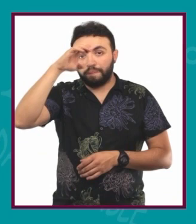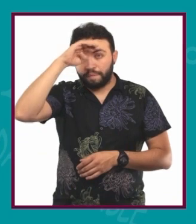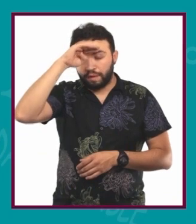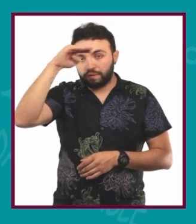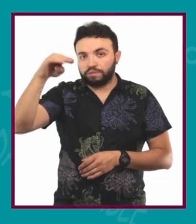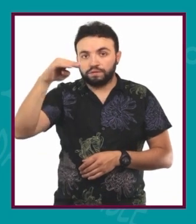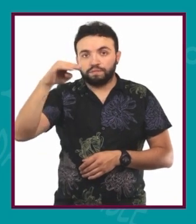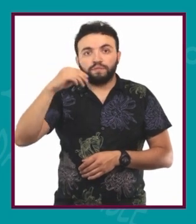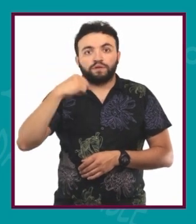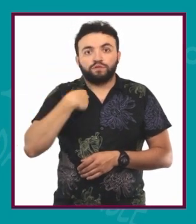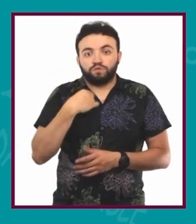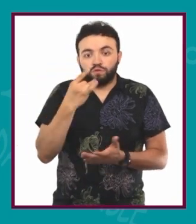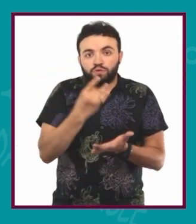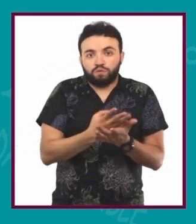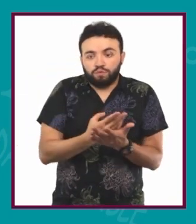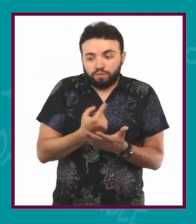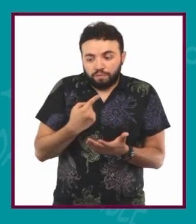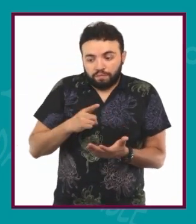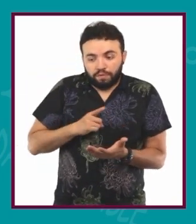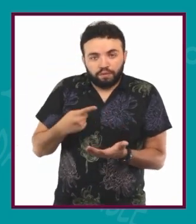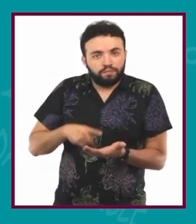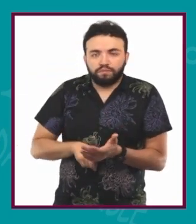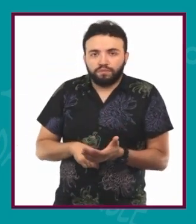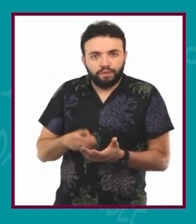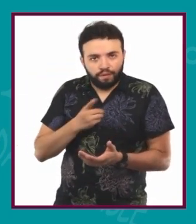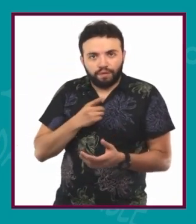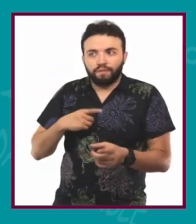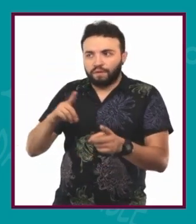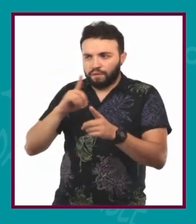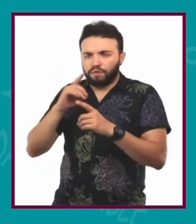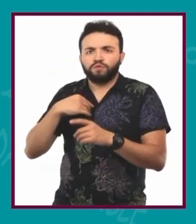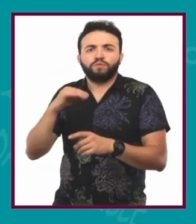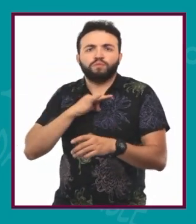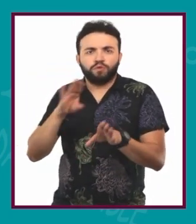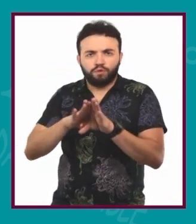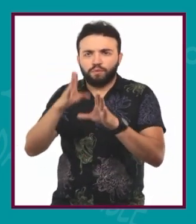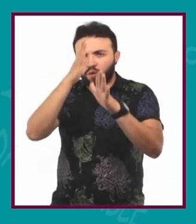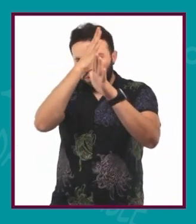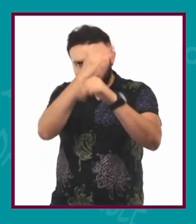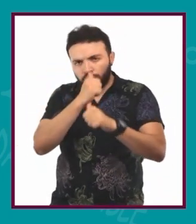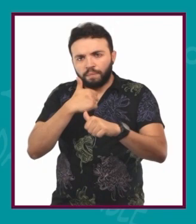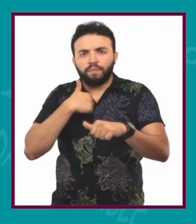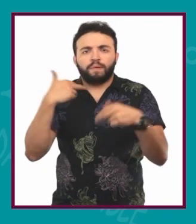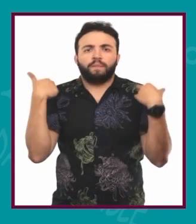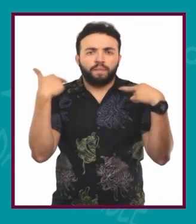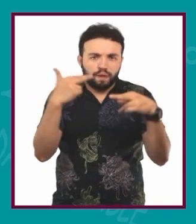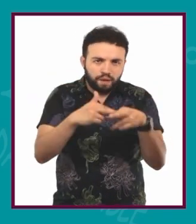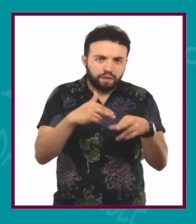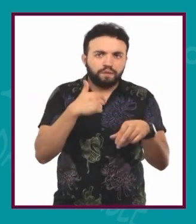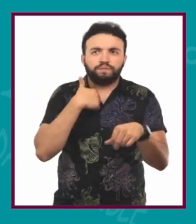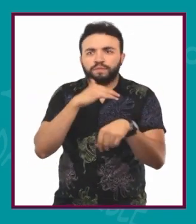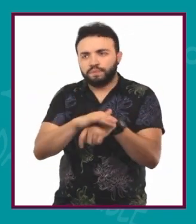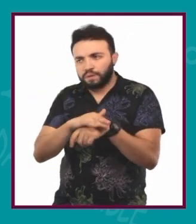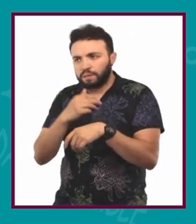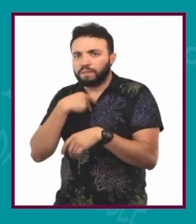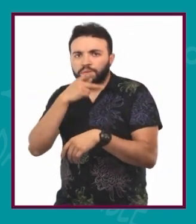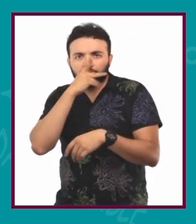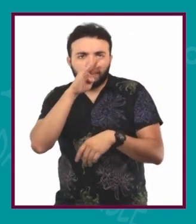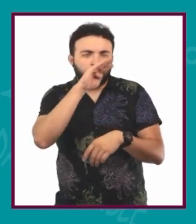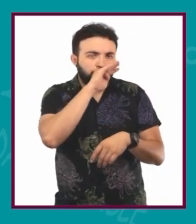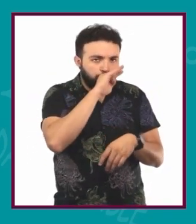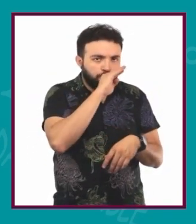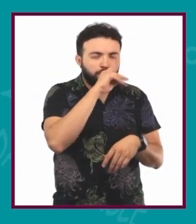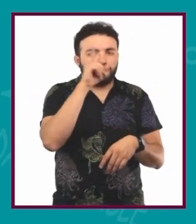yo puedo estar en desacuerdo con mi papá, con mi mamá, con mi maestro, con mi maestra, con mi amigo, con mi amiga, con mi novio, con mi novia.